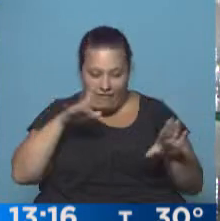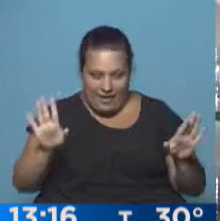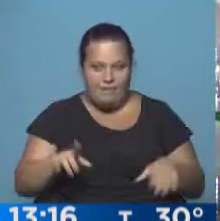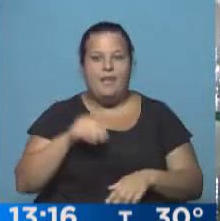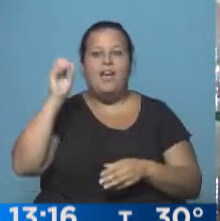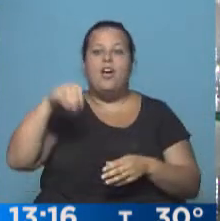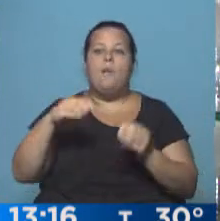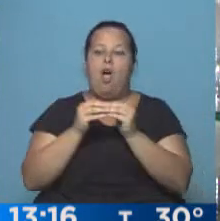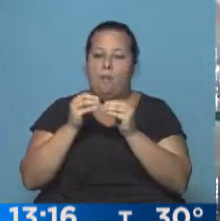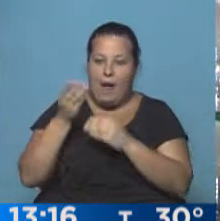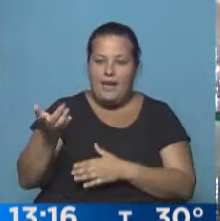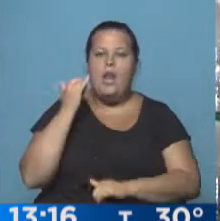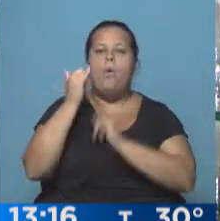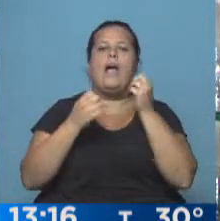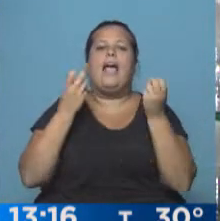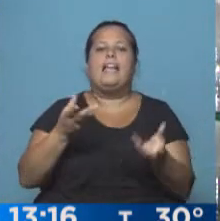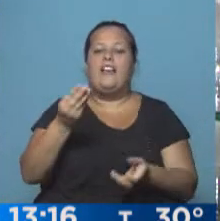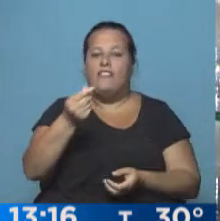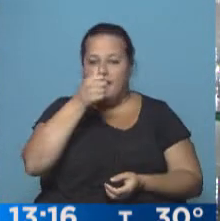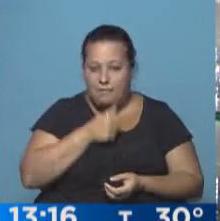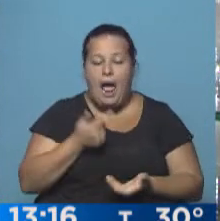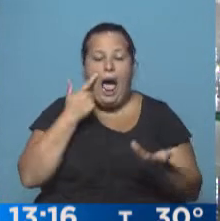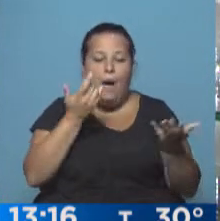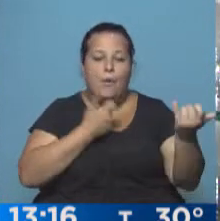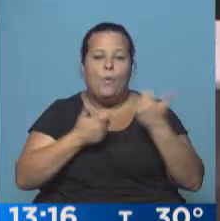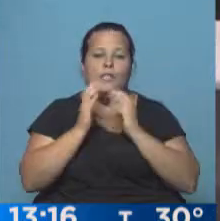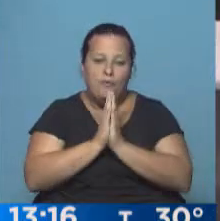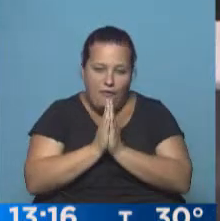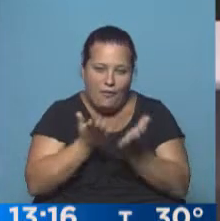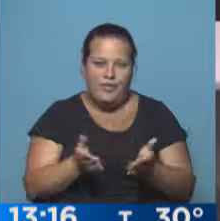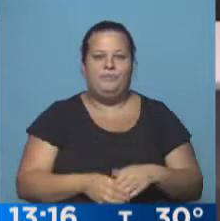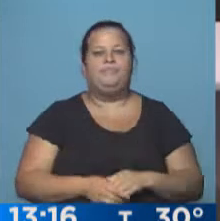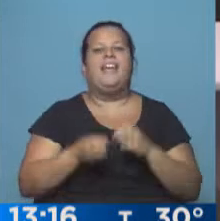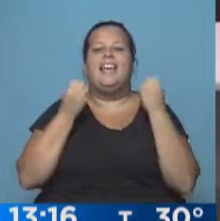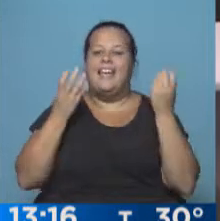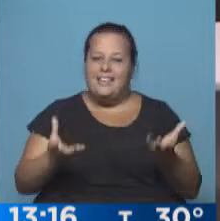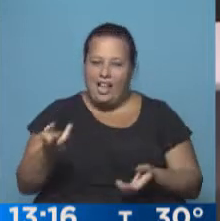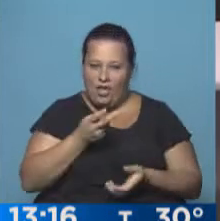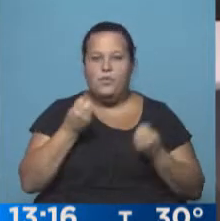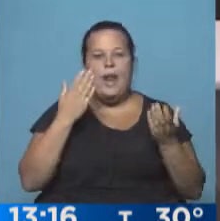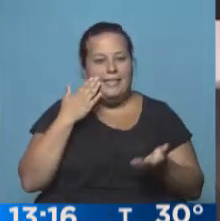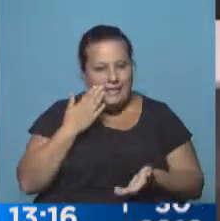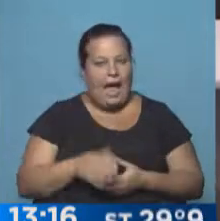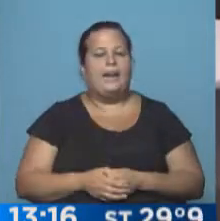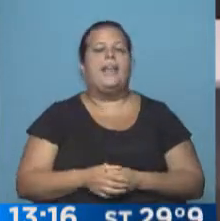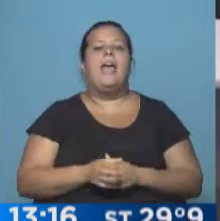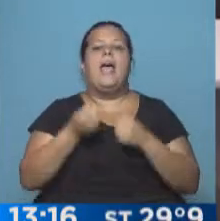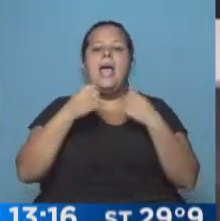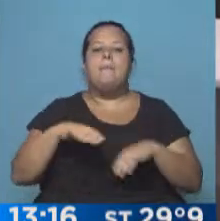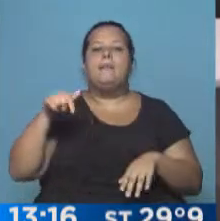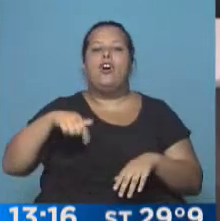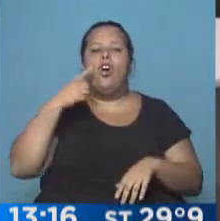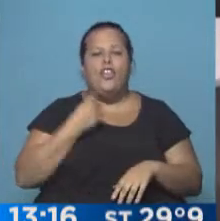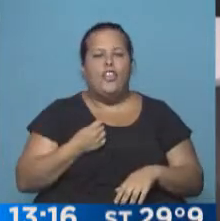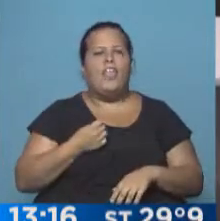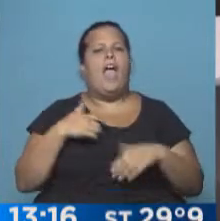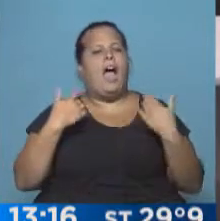Está Gaby Andieti para contarnos cómo va a estar el fin de semana. A ver Gaby, contanos por favor entonces. ¿Qué tal Agustín? Alejandro, muy buenas tardes. comenzamos con el día de hoy, una